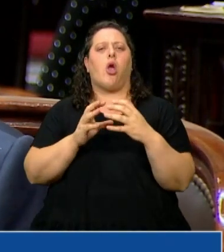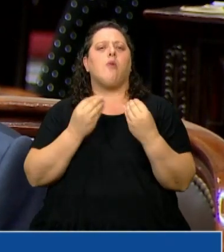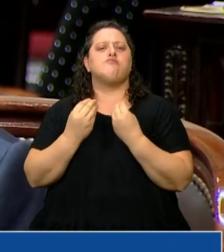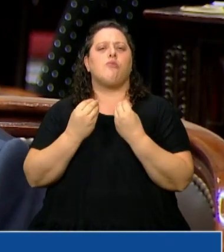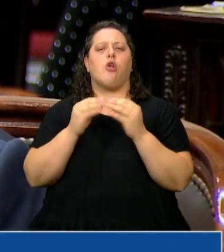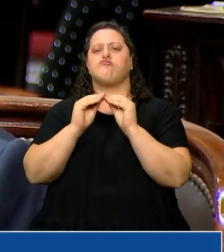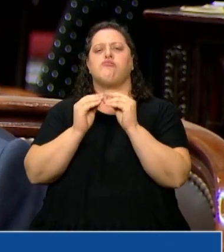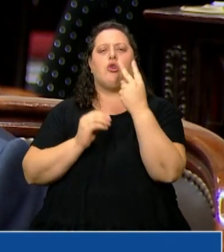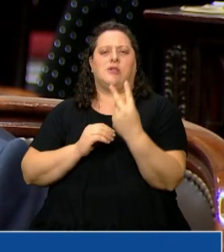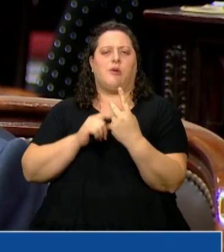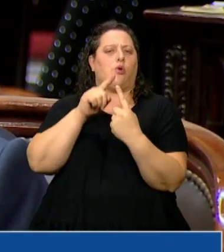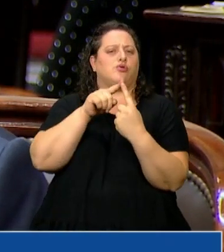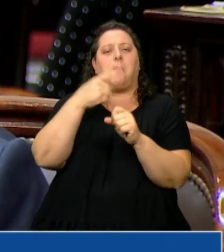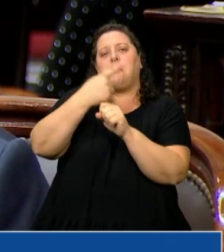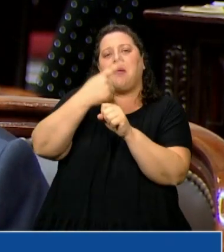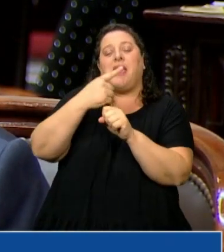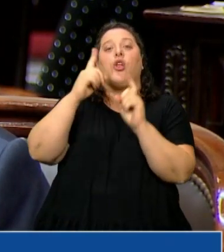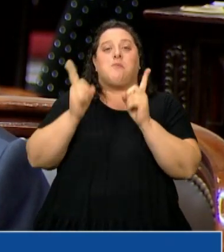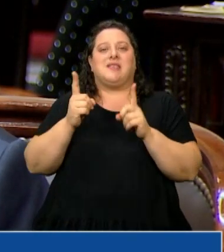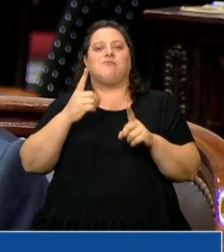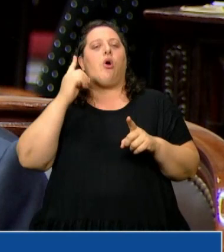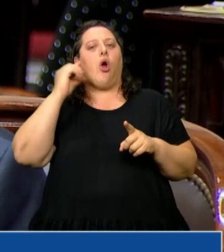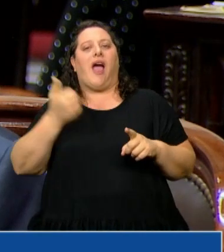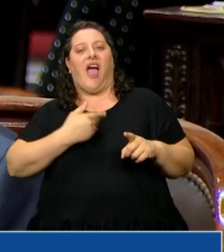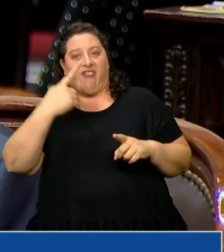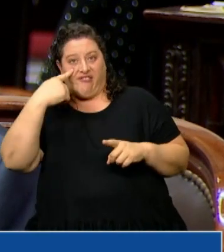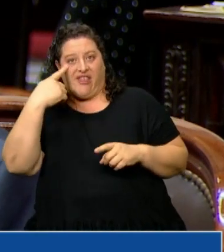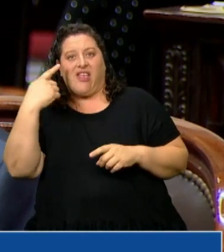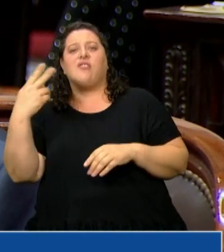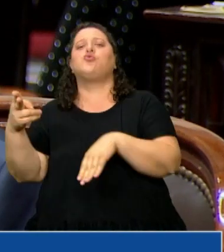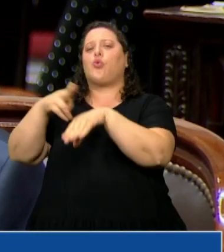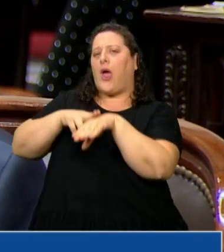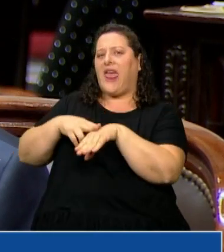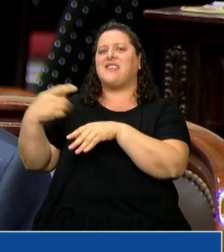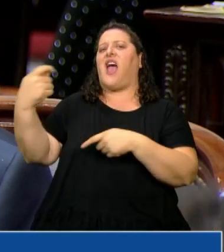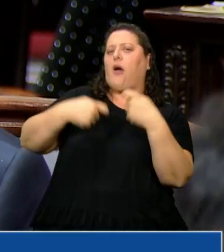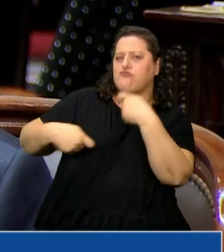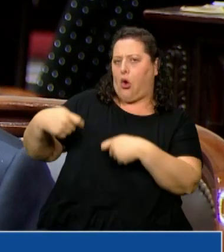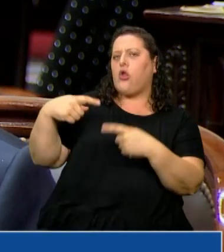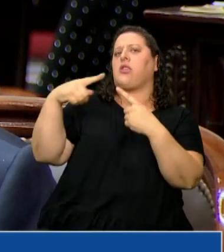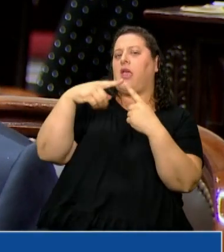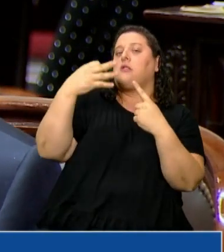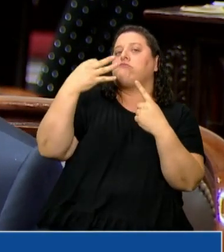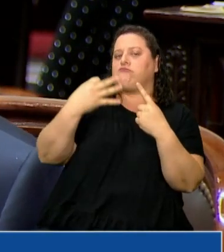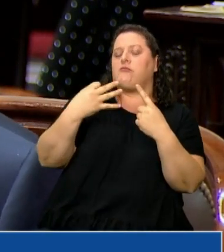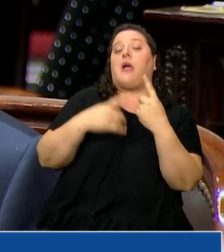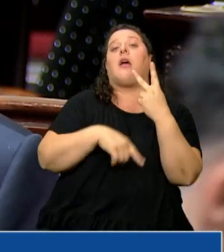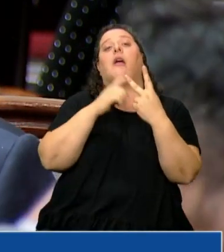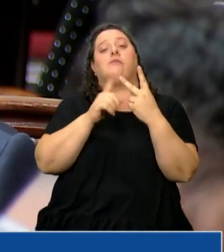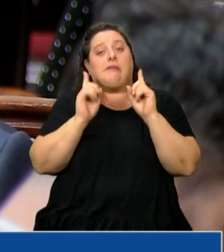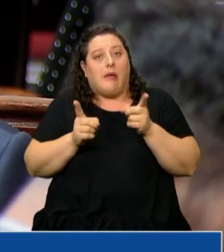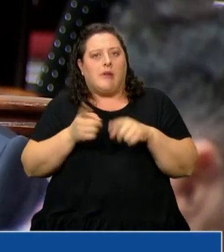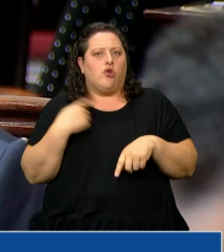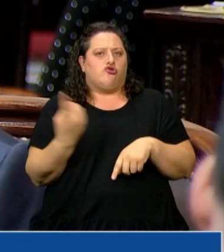aportes y sugerencias que hace el GAFI, pero también porque tenemos un compromiso aprobado